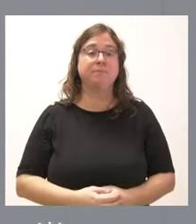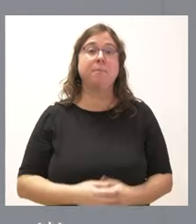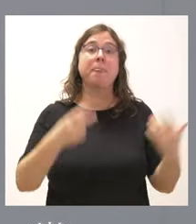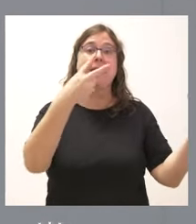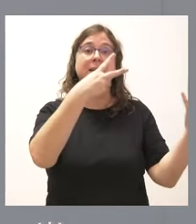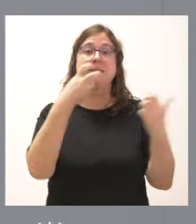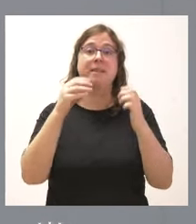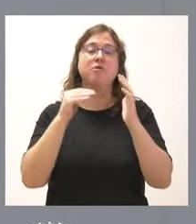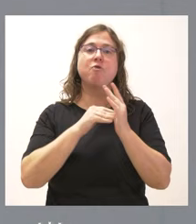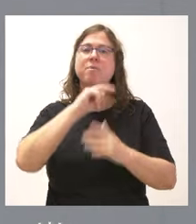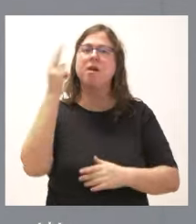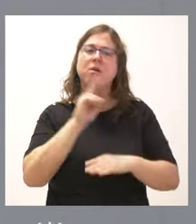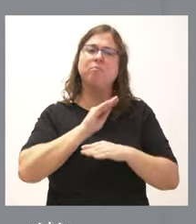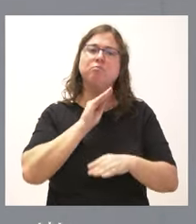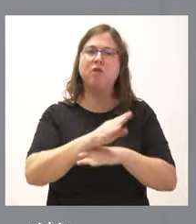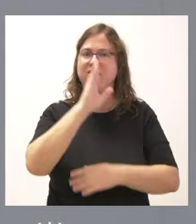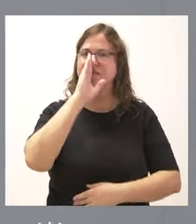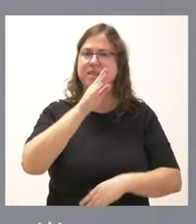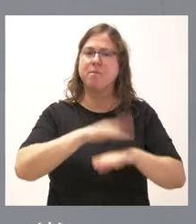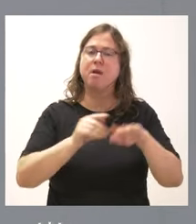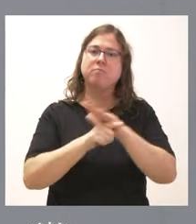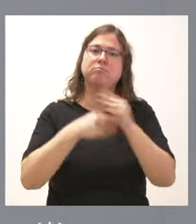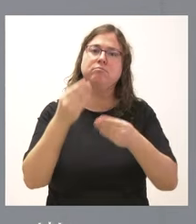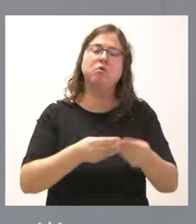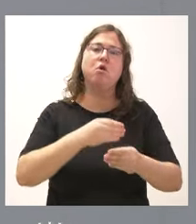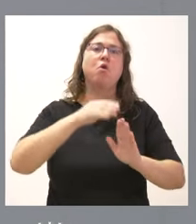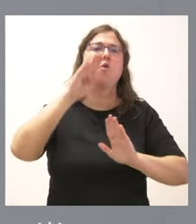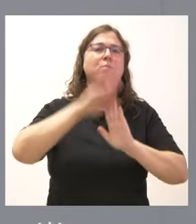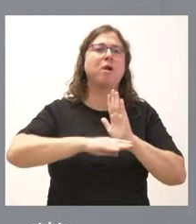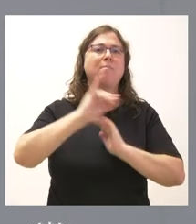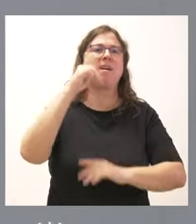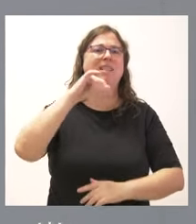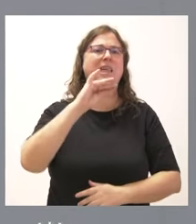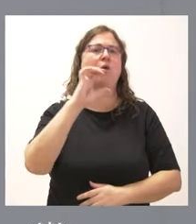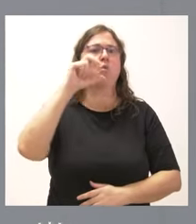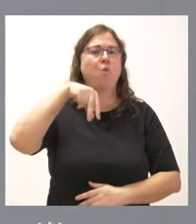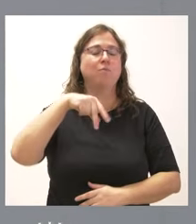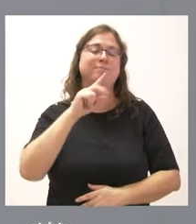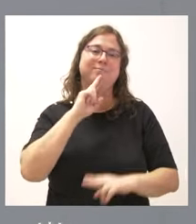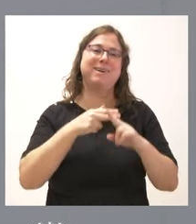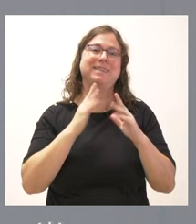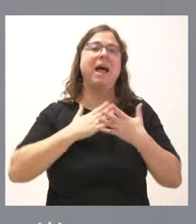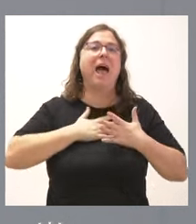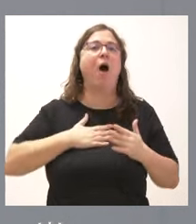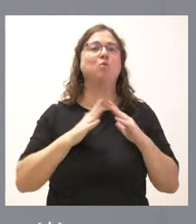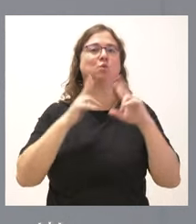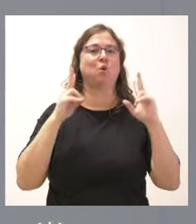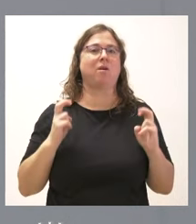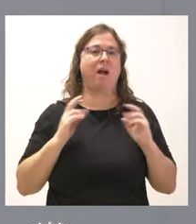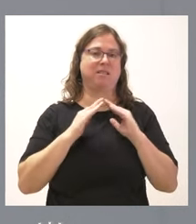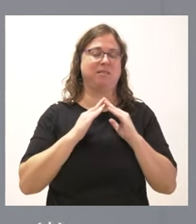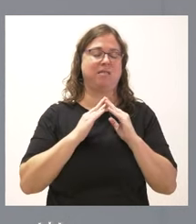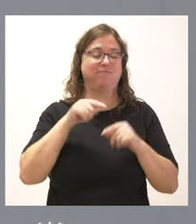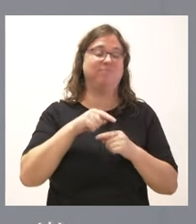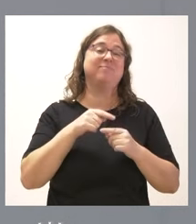.000 euros se dirige a subvenciones directas para el desarrollo del programa Intecun y a gusto en casa durante este año. Son varias